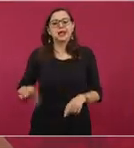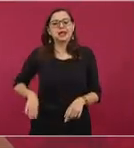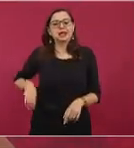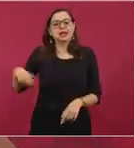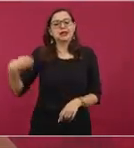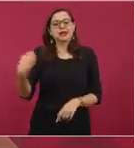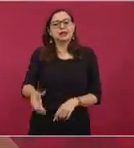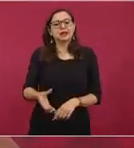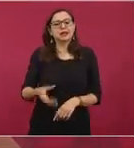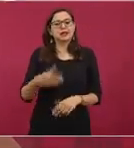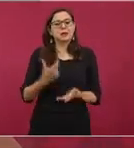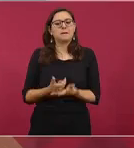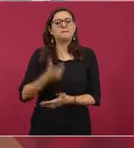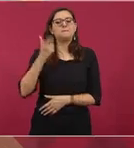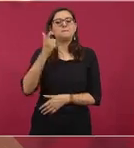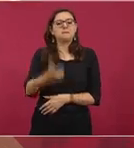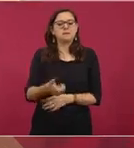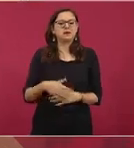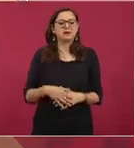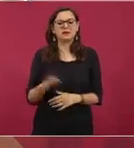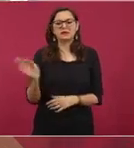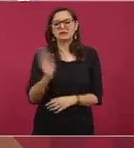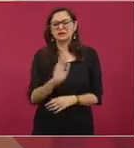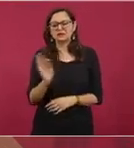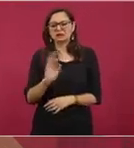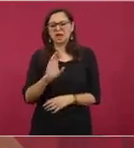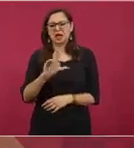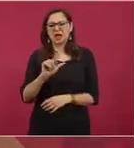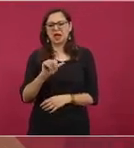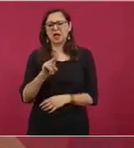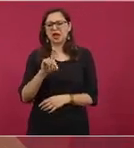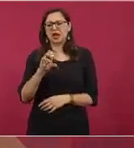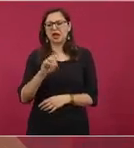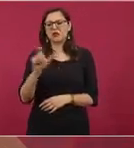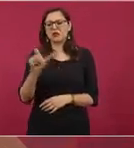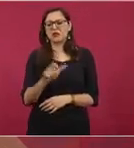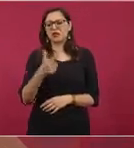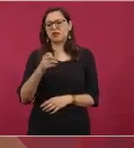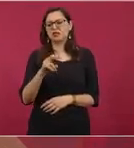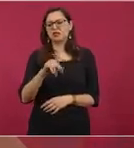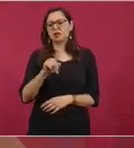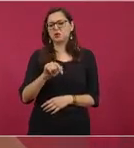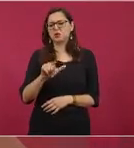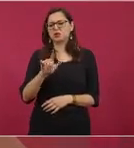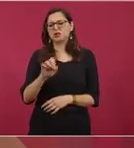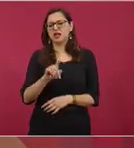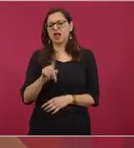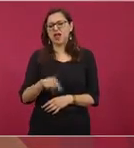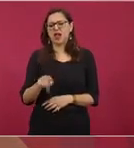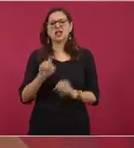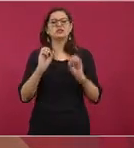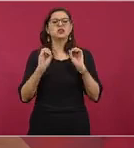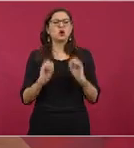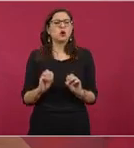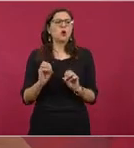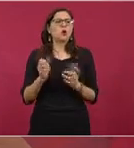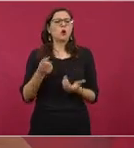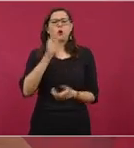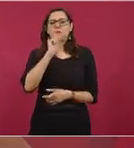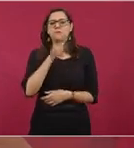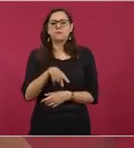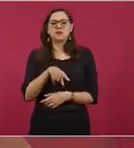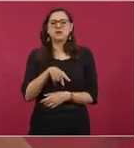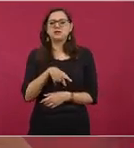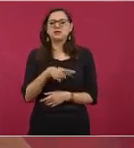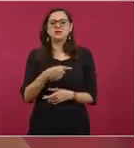Claudio X. González, los mismos que se